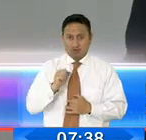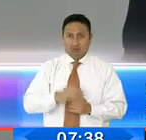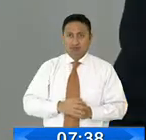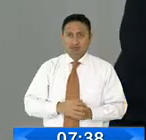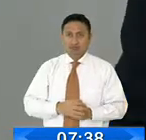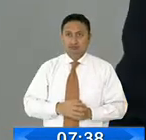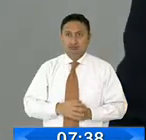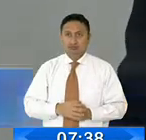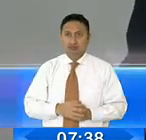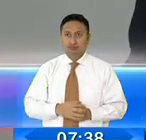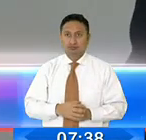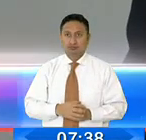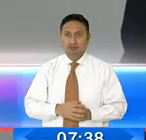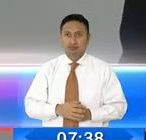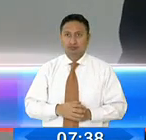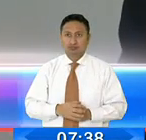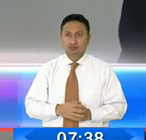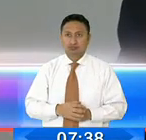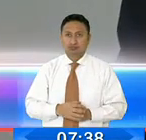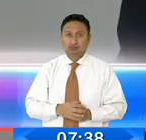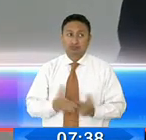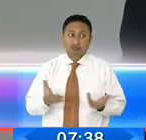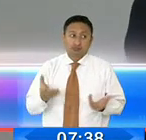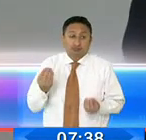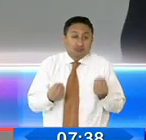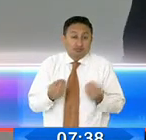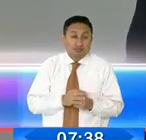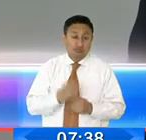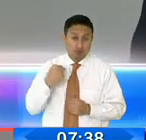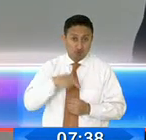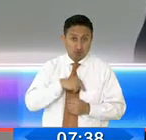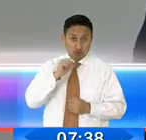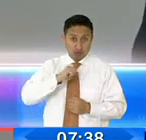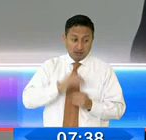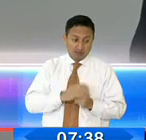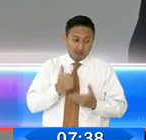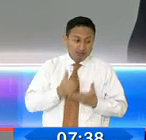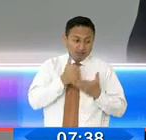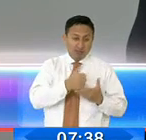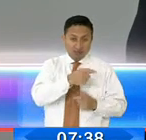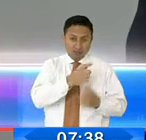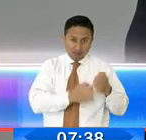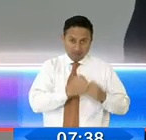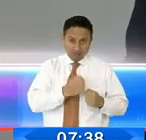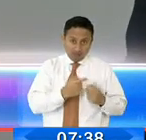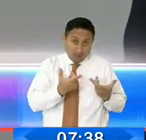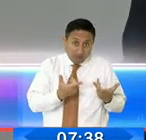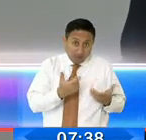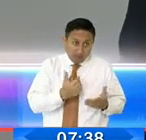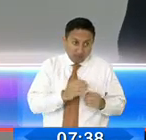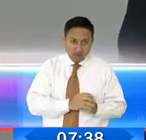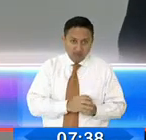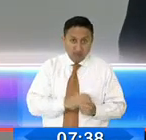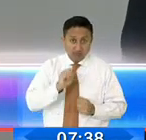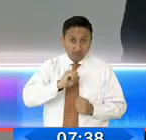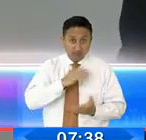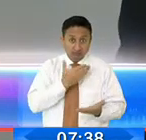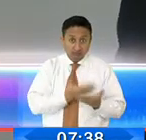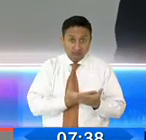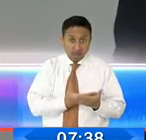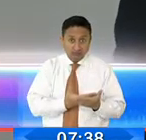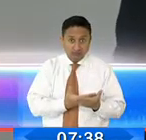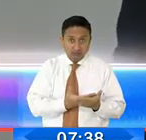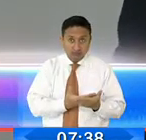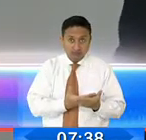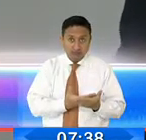Si de alguna manera nosotros podemos paliar esta circunstancia, bienvenida sea. Y si lo podemos